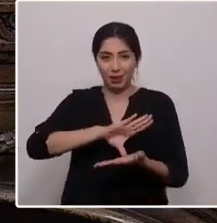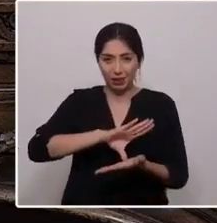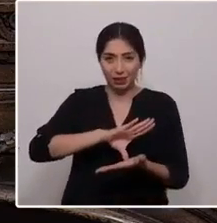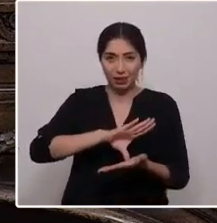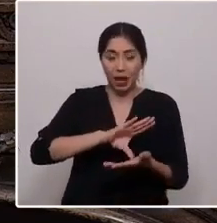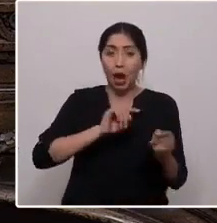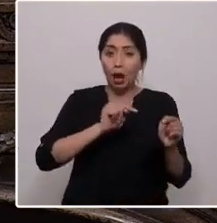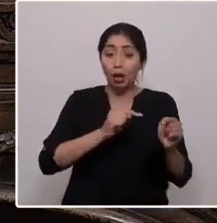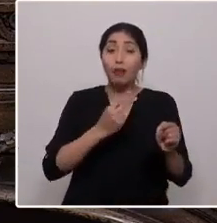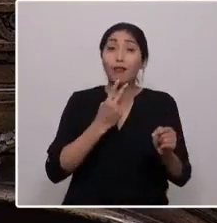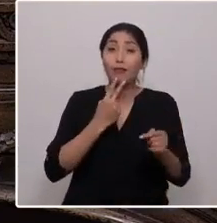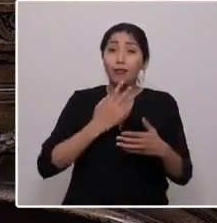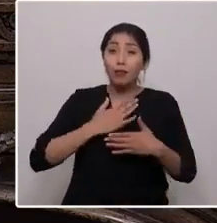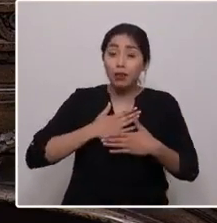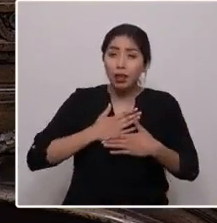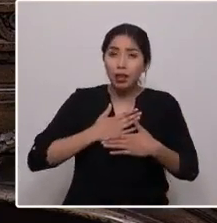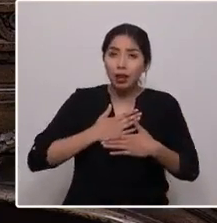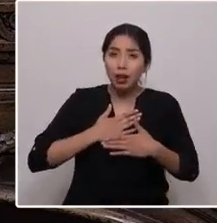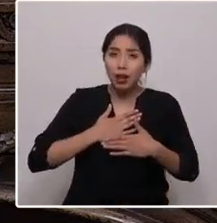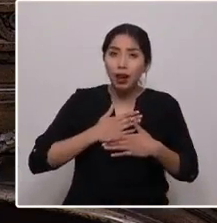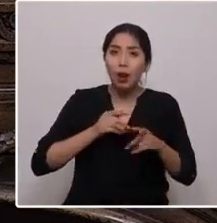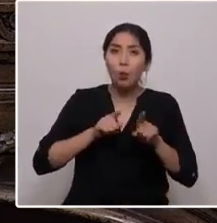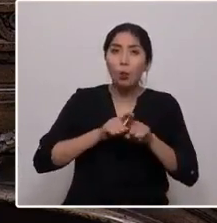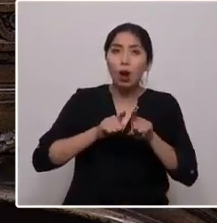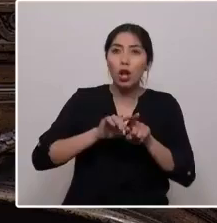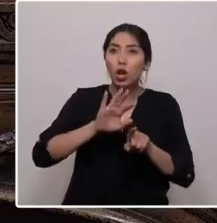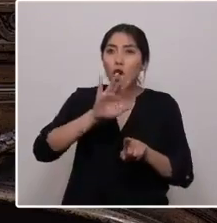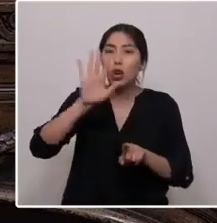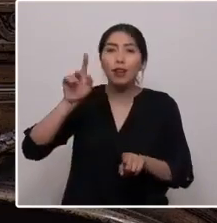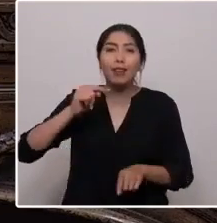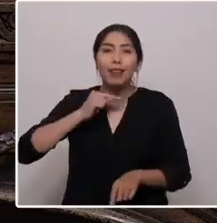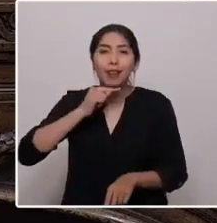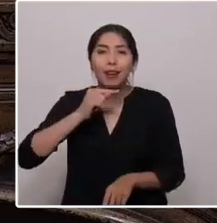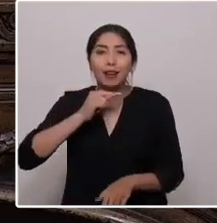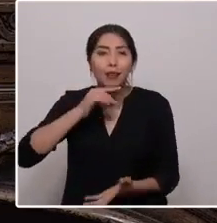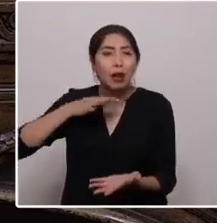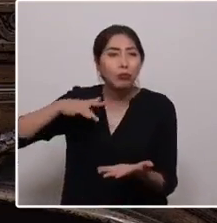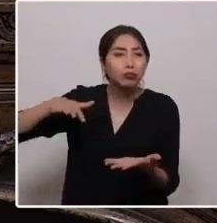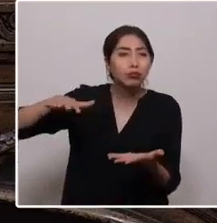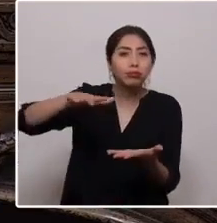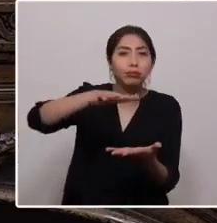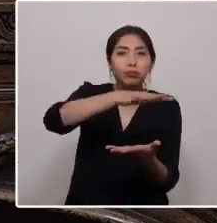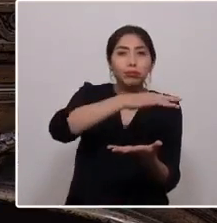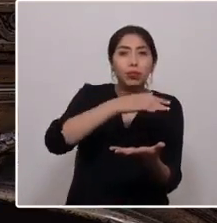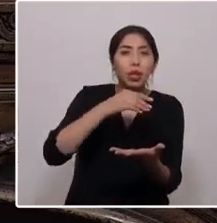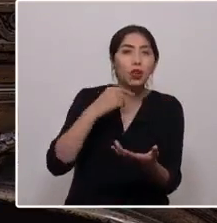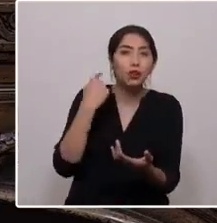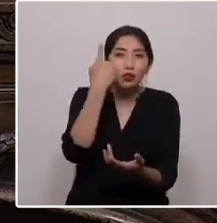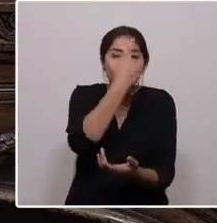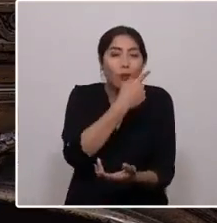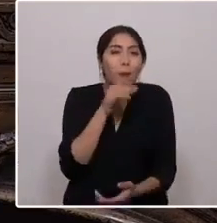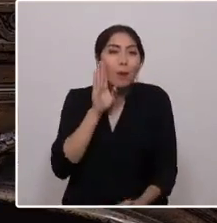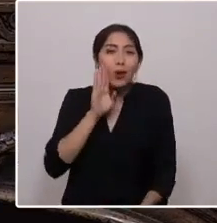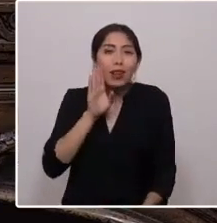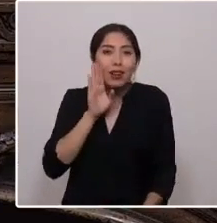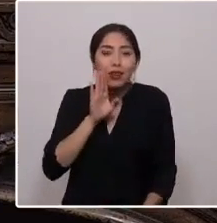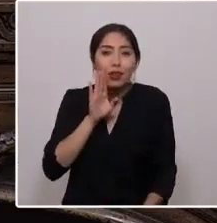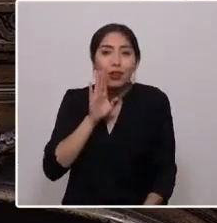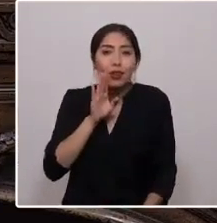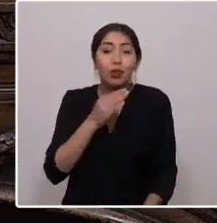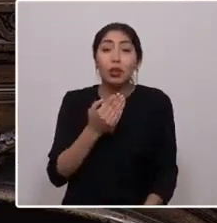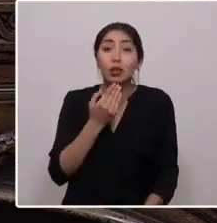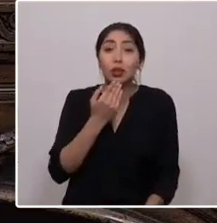vida emerge entre colores ocres que pintan nuestros rostros morenos, protegidos por nuestros